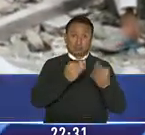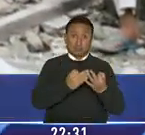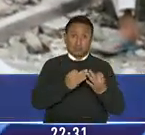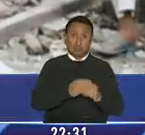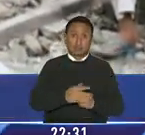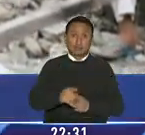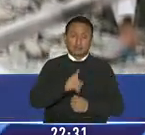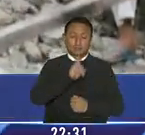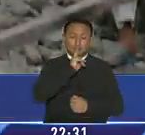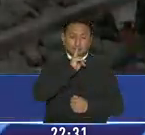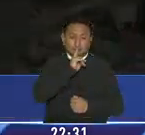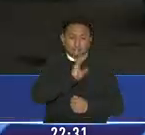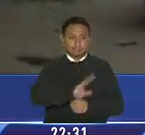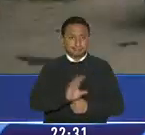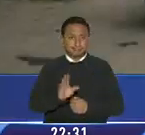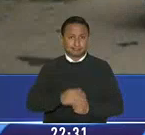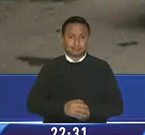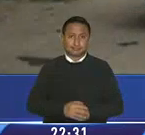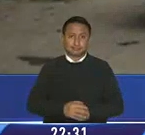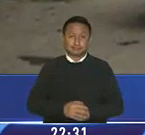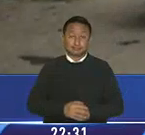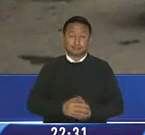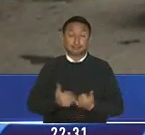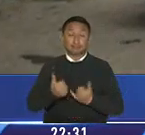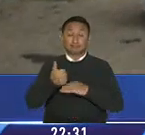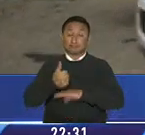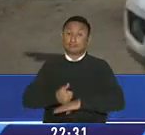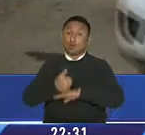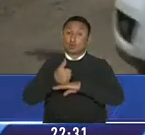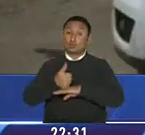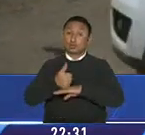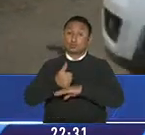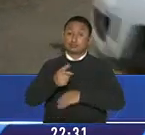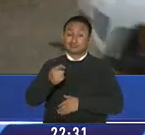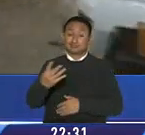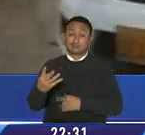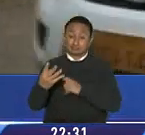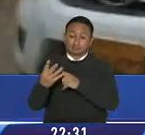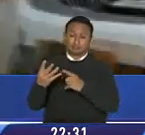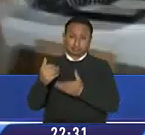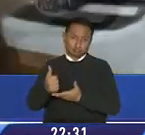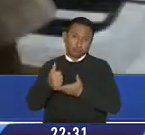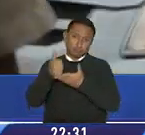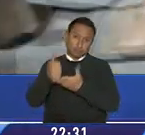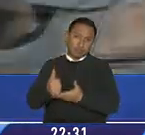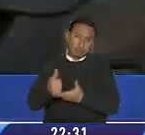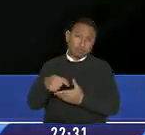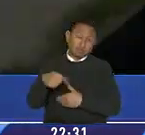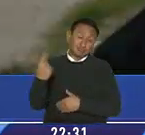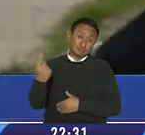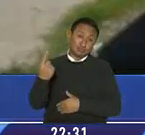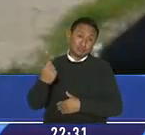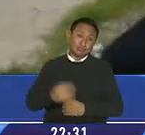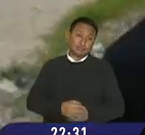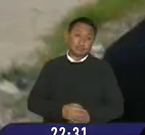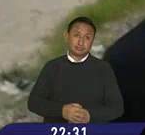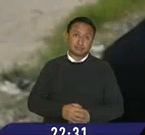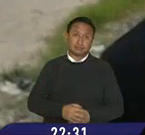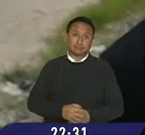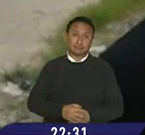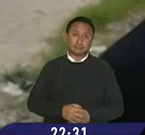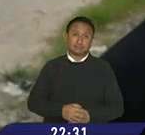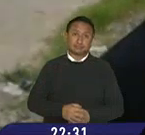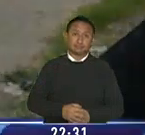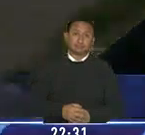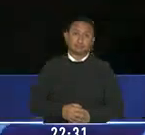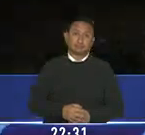no quisieron dar declaraciones ahora las autoridades buscan ayudar a los cuatro infantes que quedaron en la orfandad es una familia que no